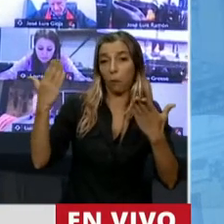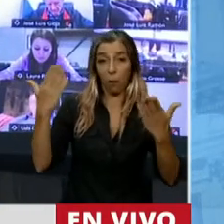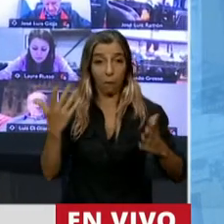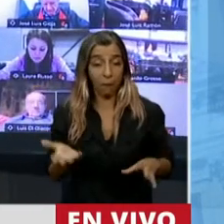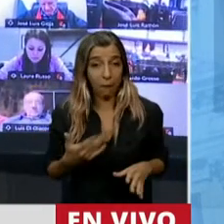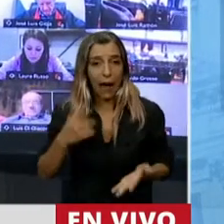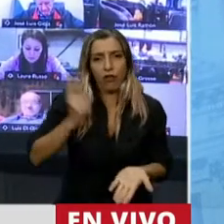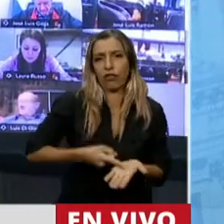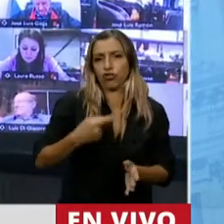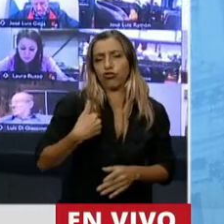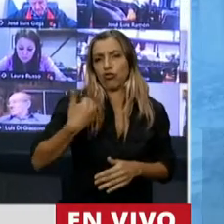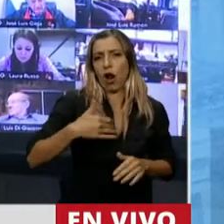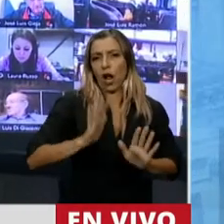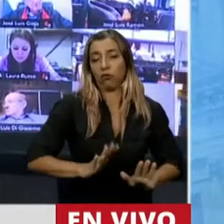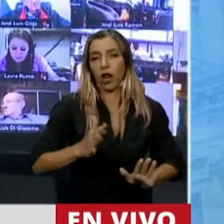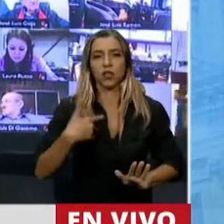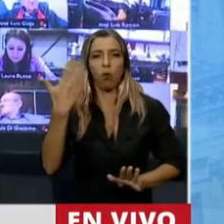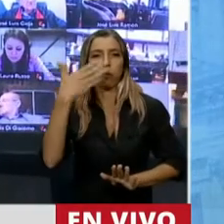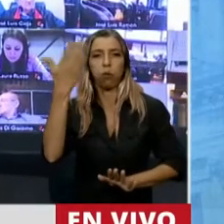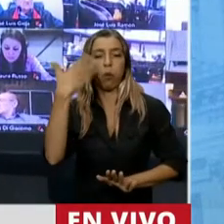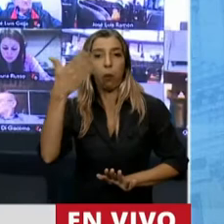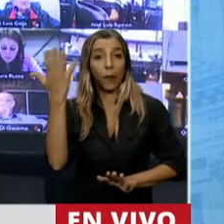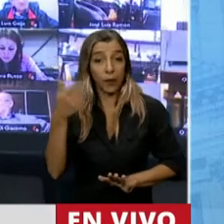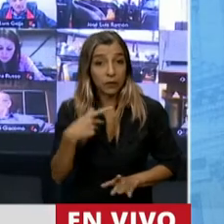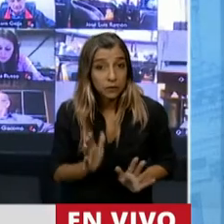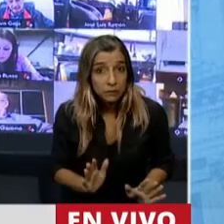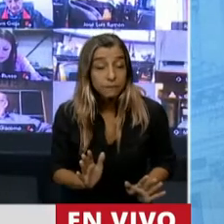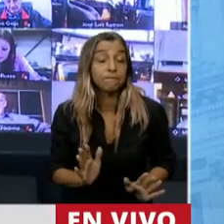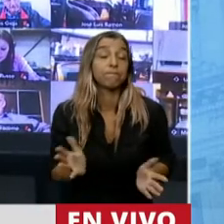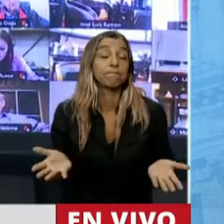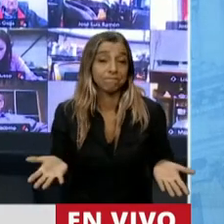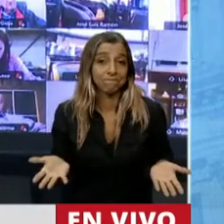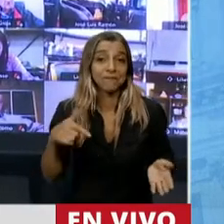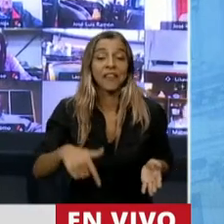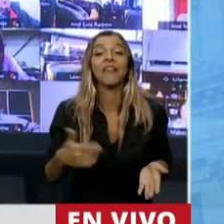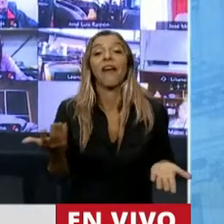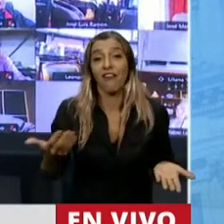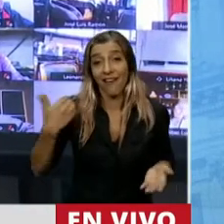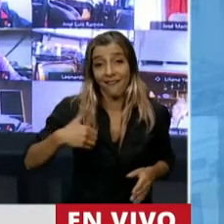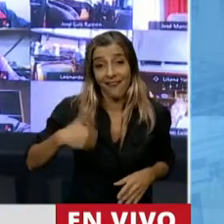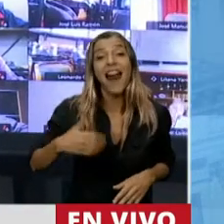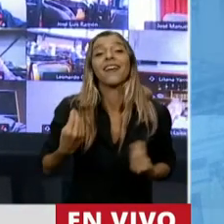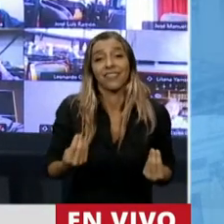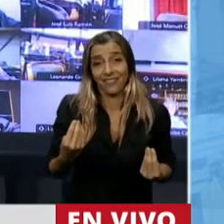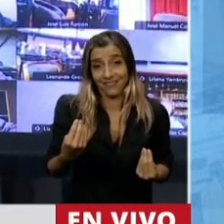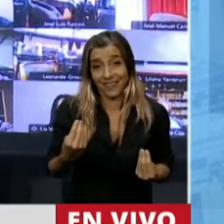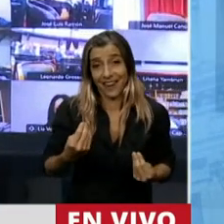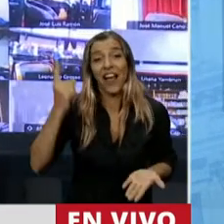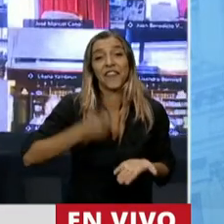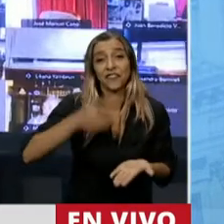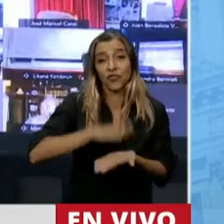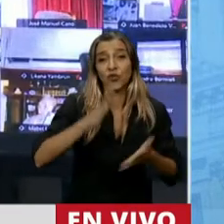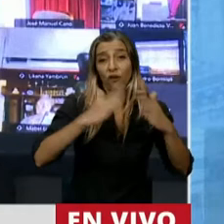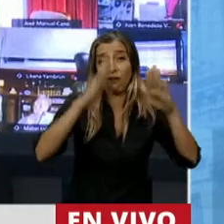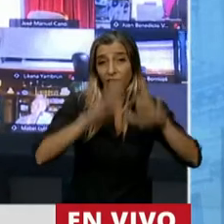largo plazo de esas medidas, de ese sermón sobre la pandemia? Es que la Argentina tiene la cuarentena más larga del